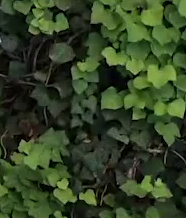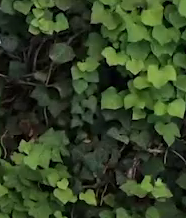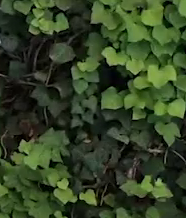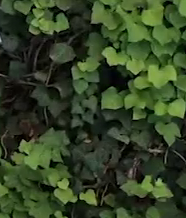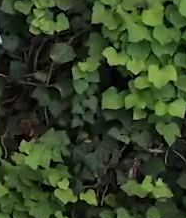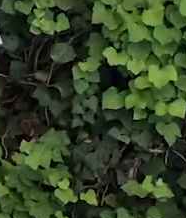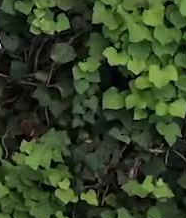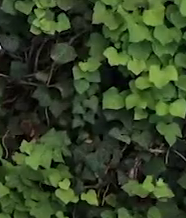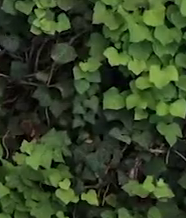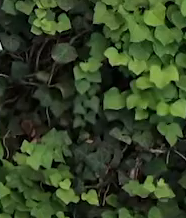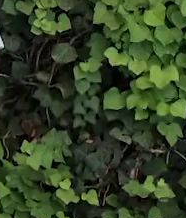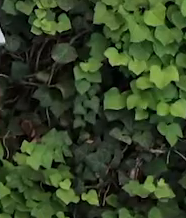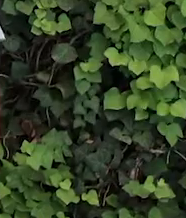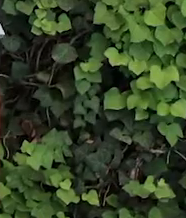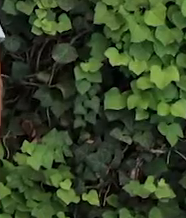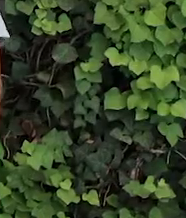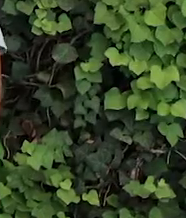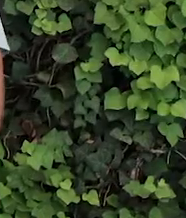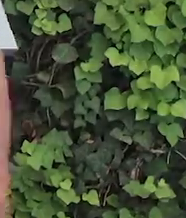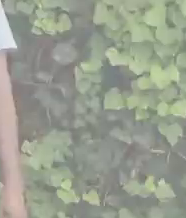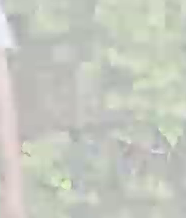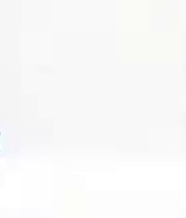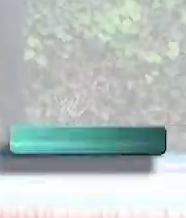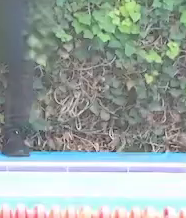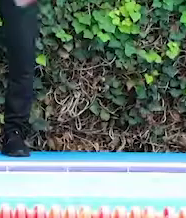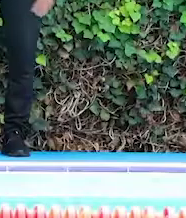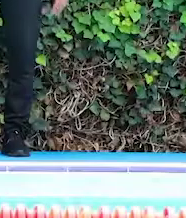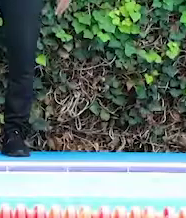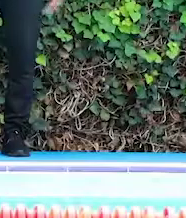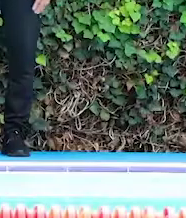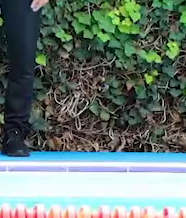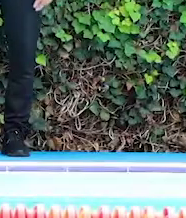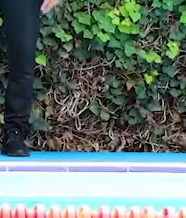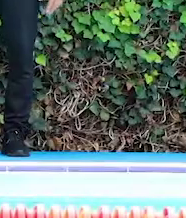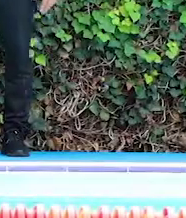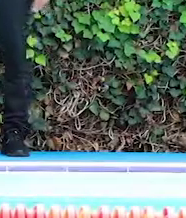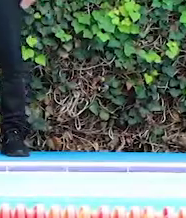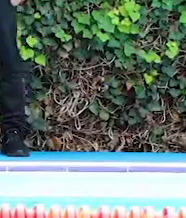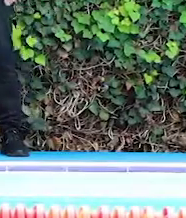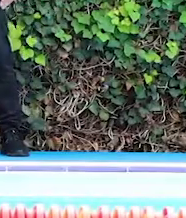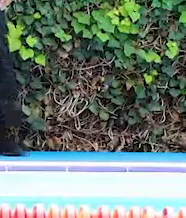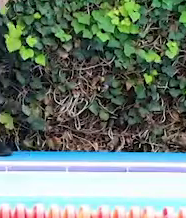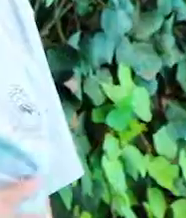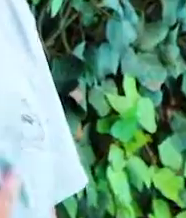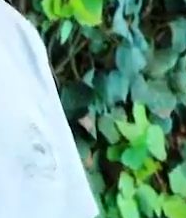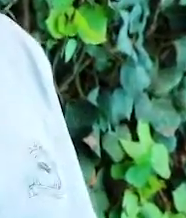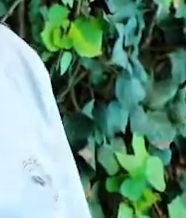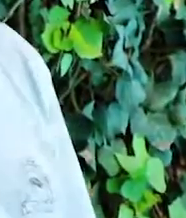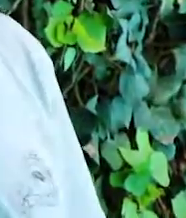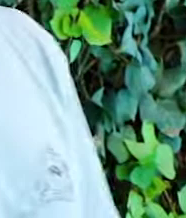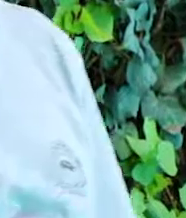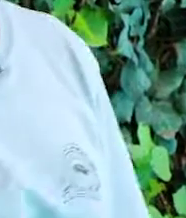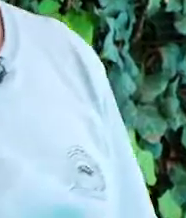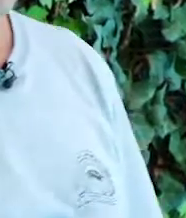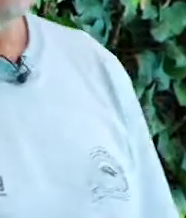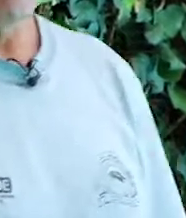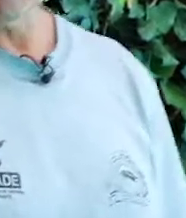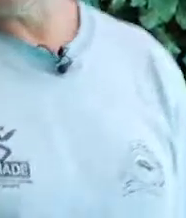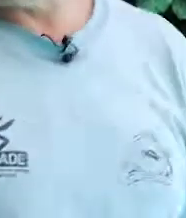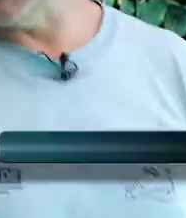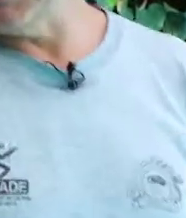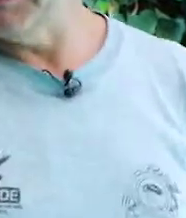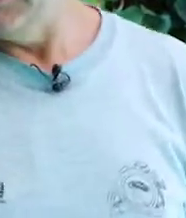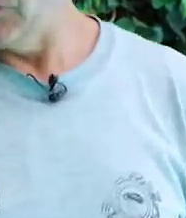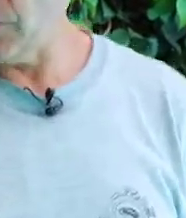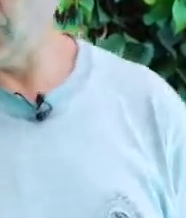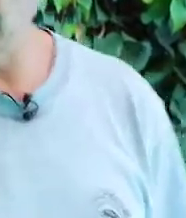Recuerda, entre clase y clase, activa tu cuerpo. En esta ocasión vamos a trabajar la parte del abdomen, el estómago. ¿Qué